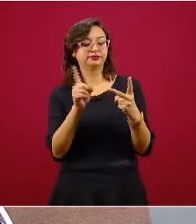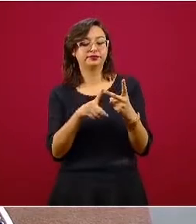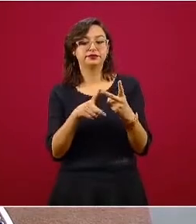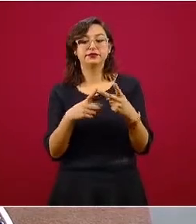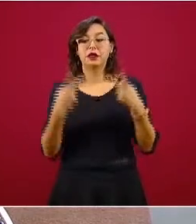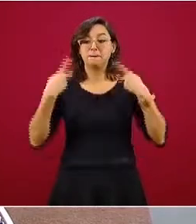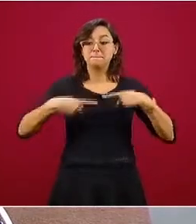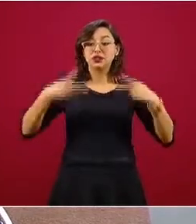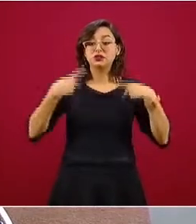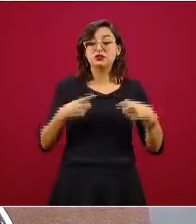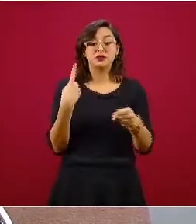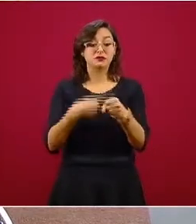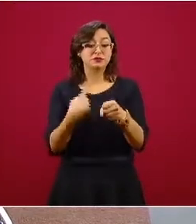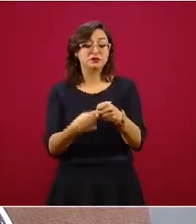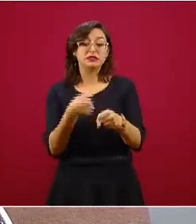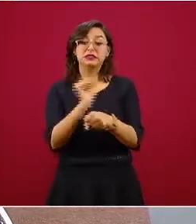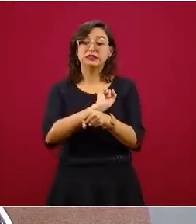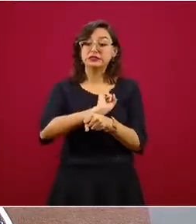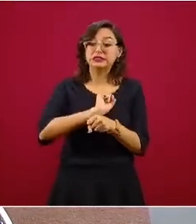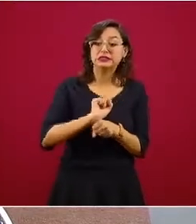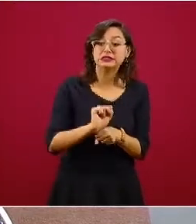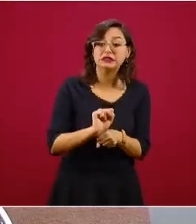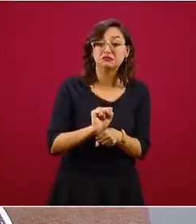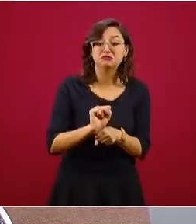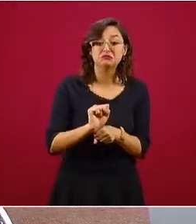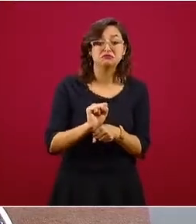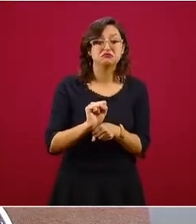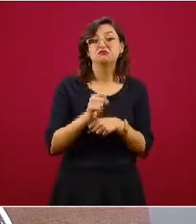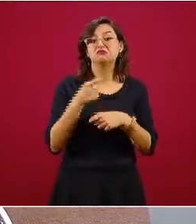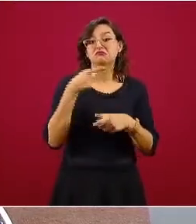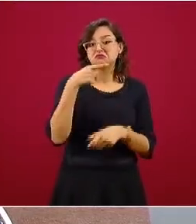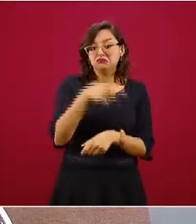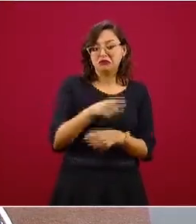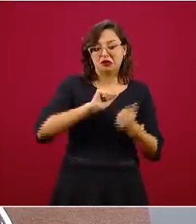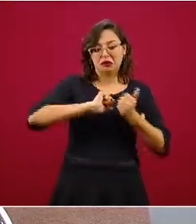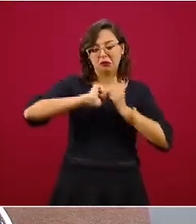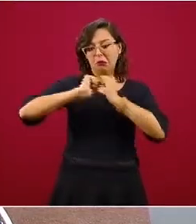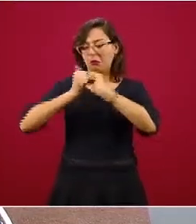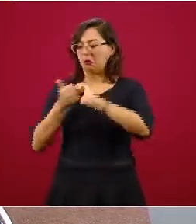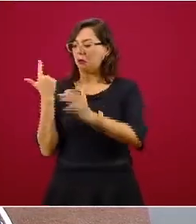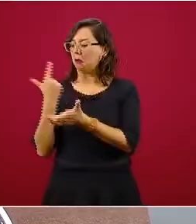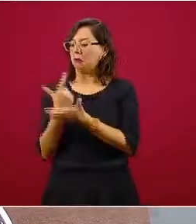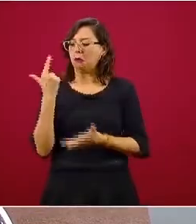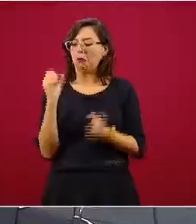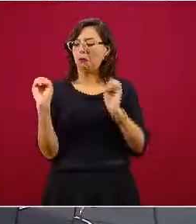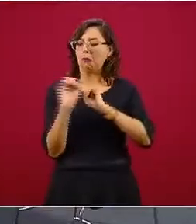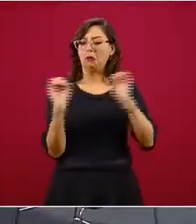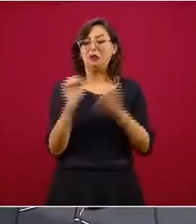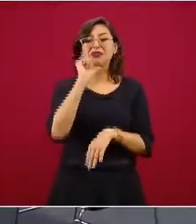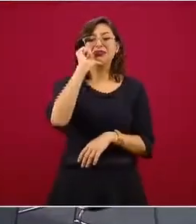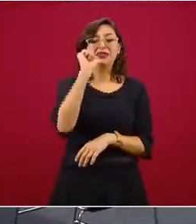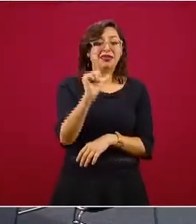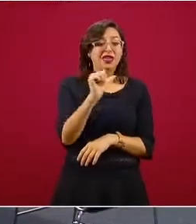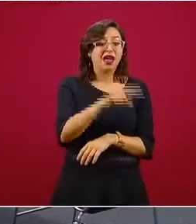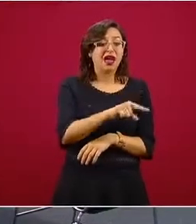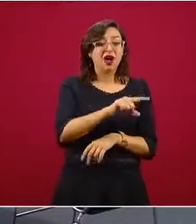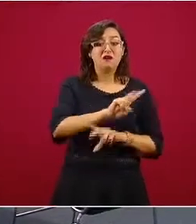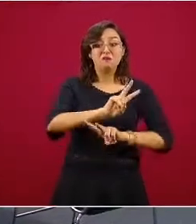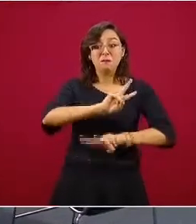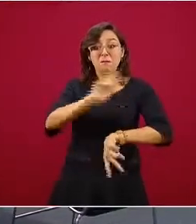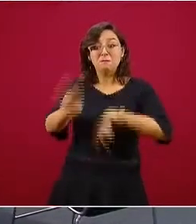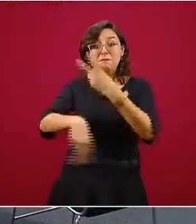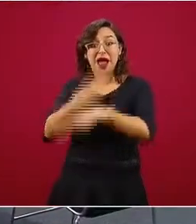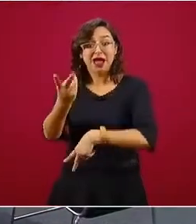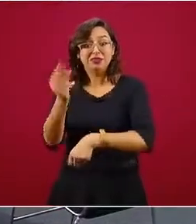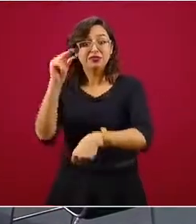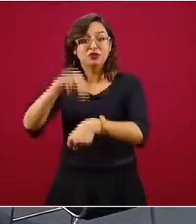enfermedad leve, que tienen baja probabilidad, bajo riesgo de complicarse, acudieran a los servicios de salud,